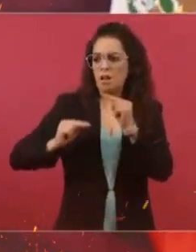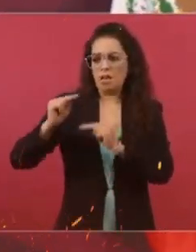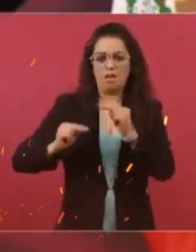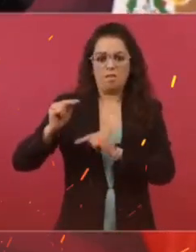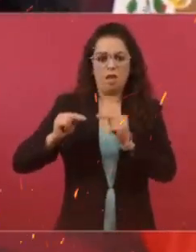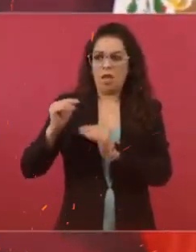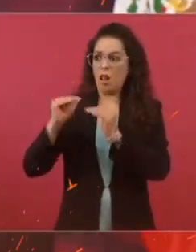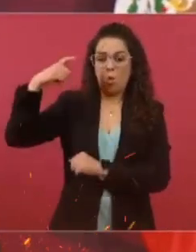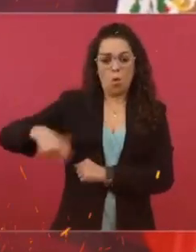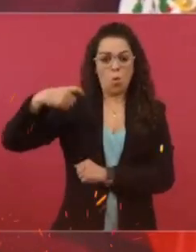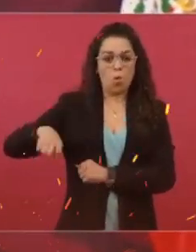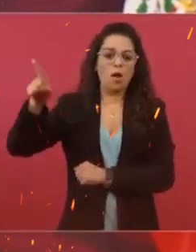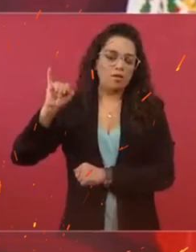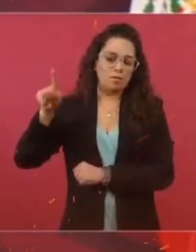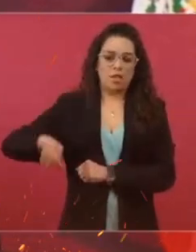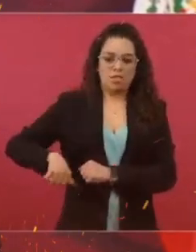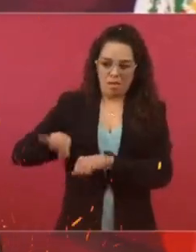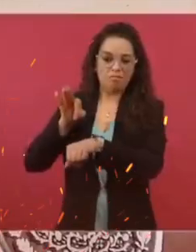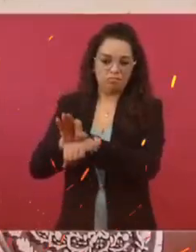nada más existía la élite